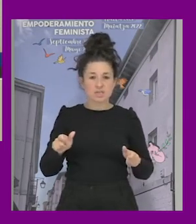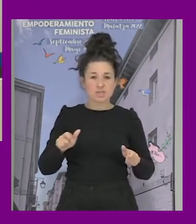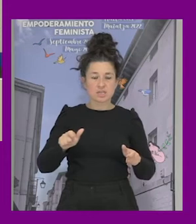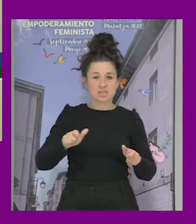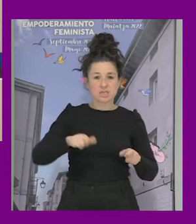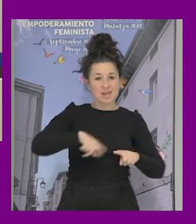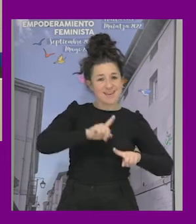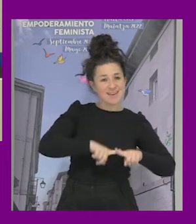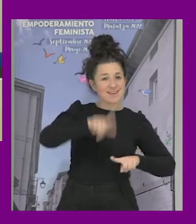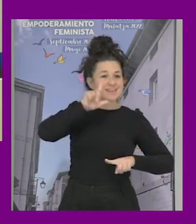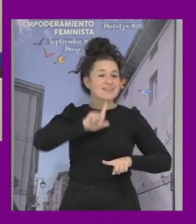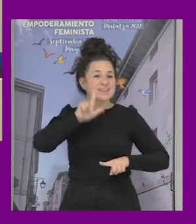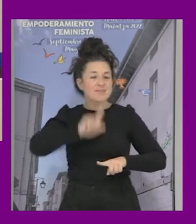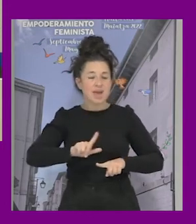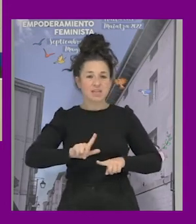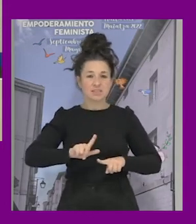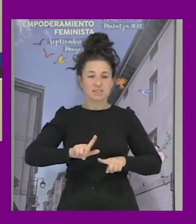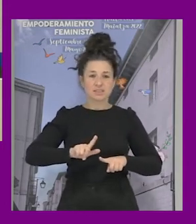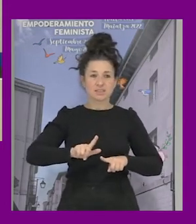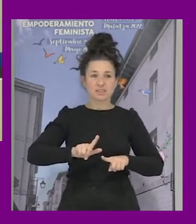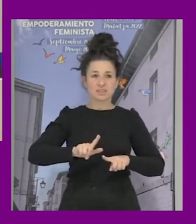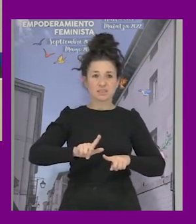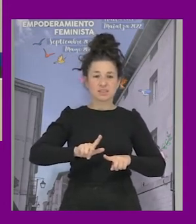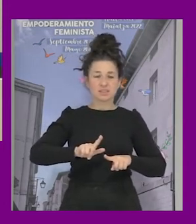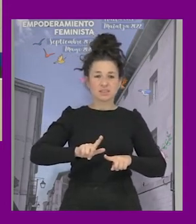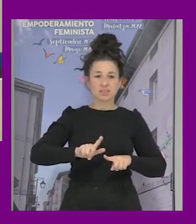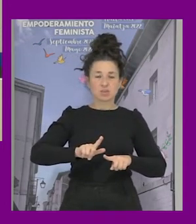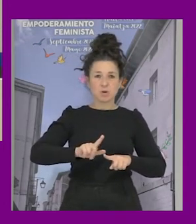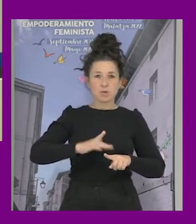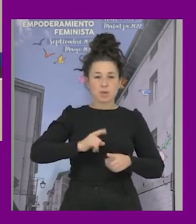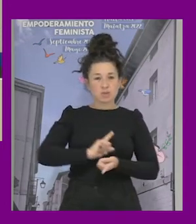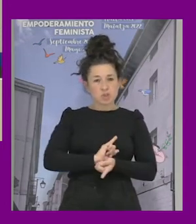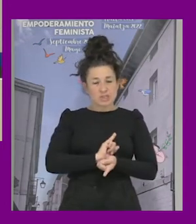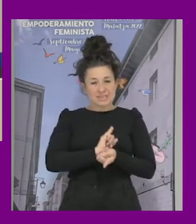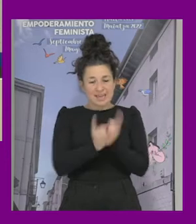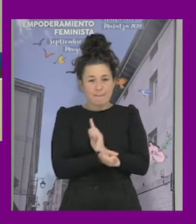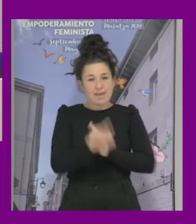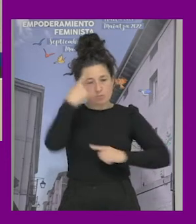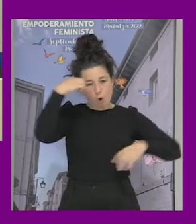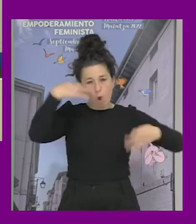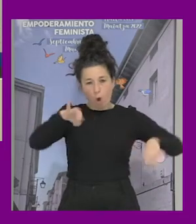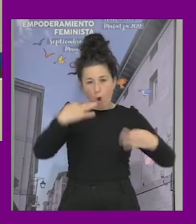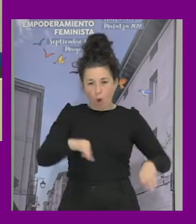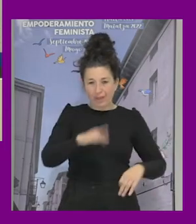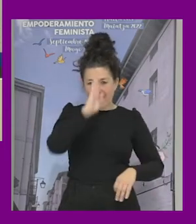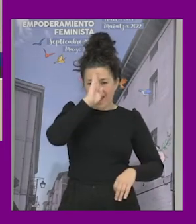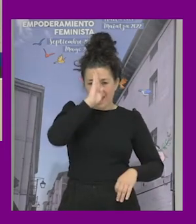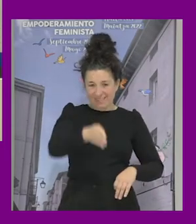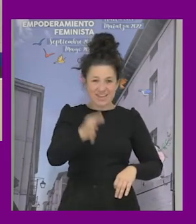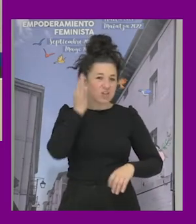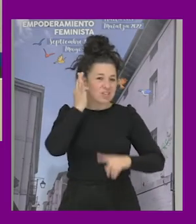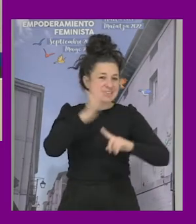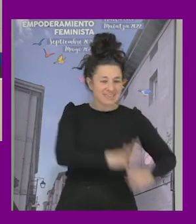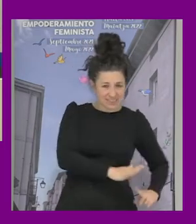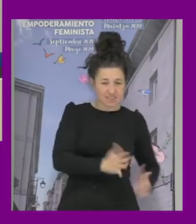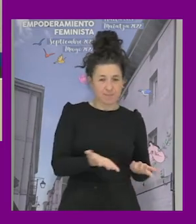reproducimos o subvertimos las lógicas heterosexistas yo creo que hay una parte del activismo LGTBI queer que